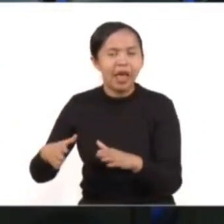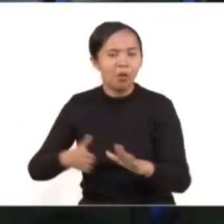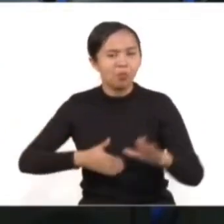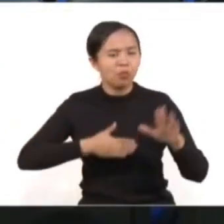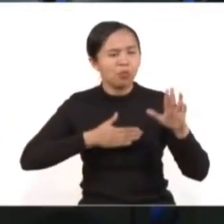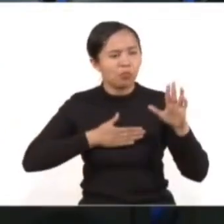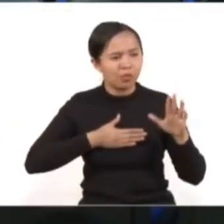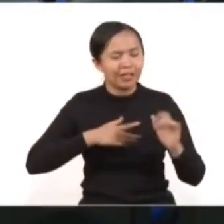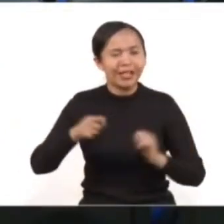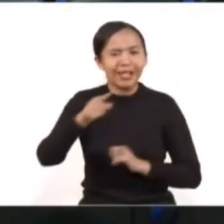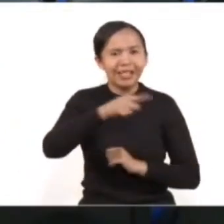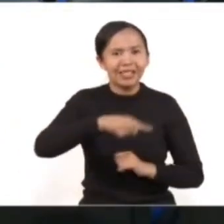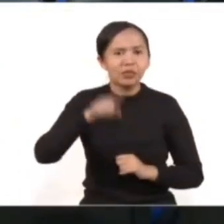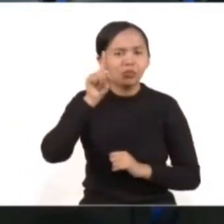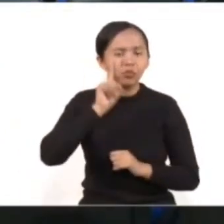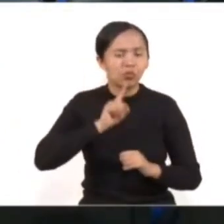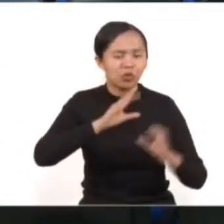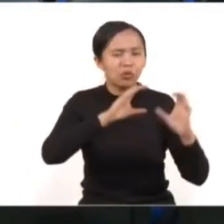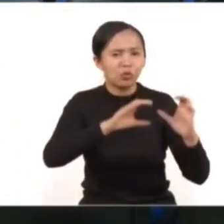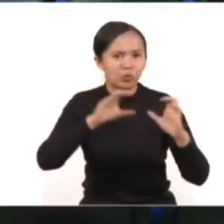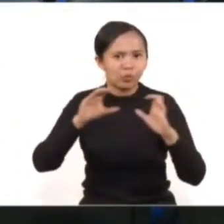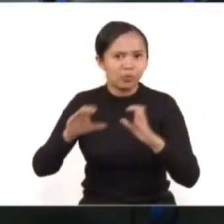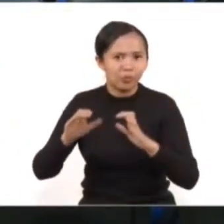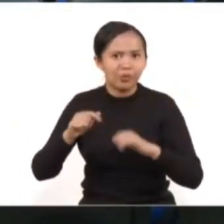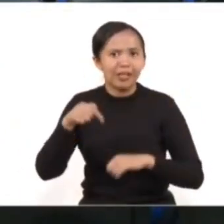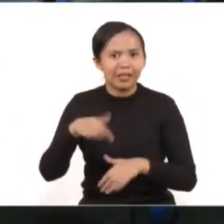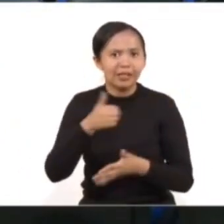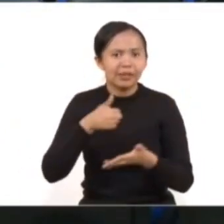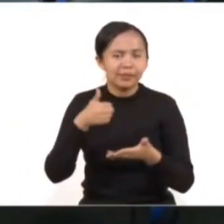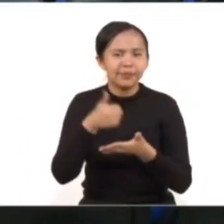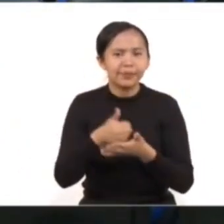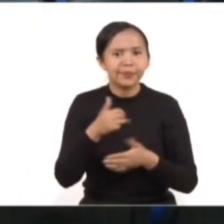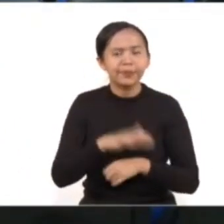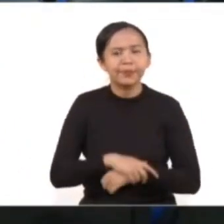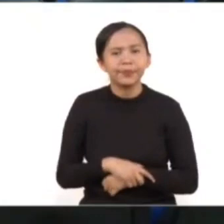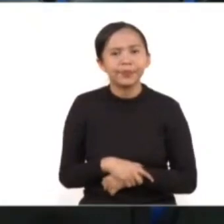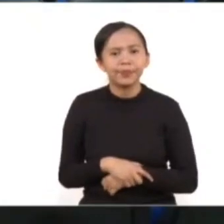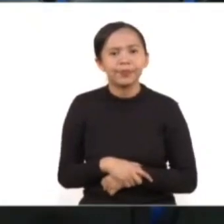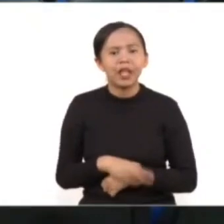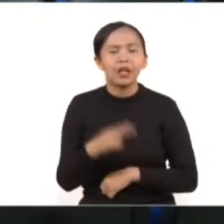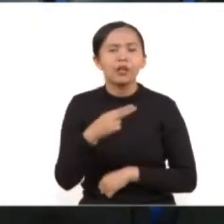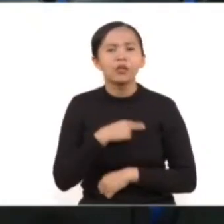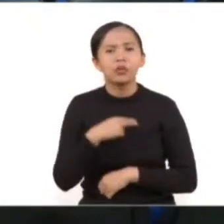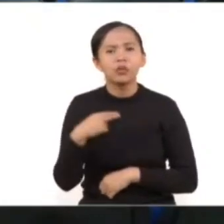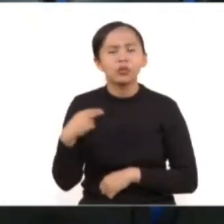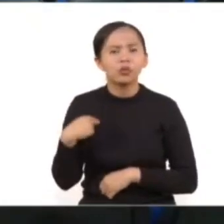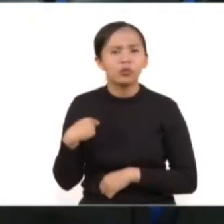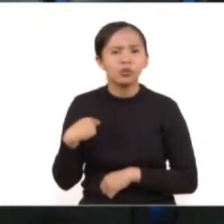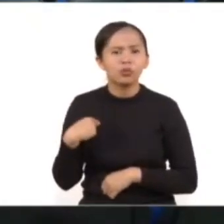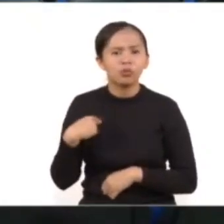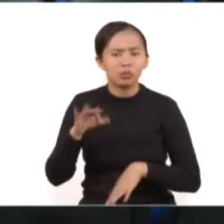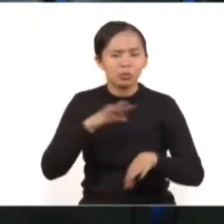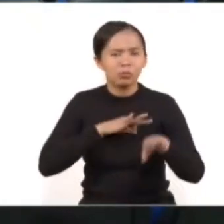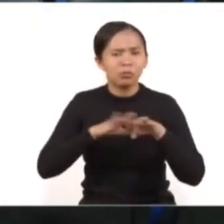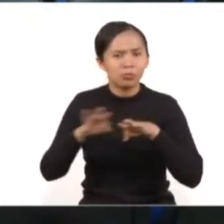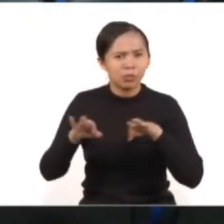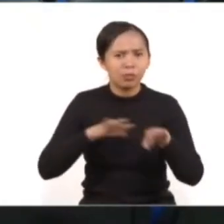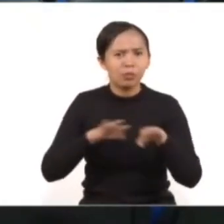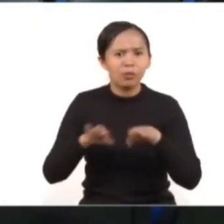con las mujeres de nuestra ciudad. Estamos haciendo un trabajo